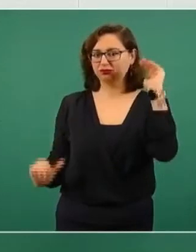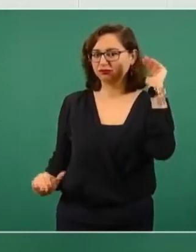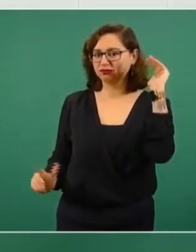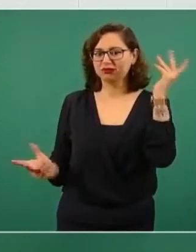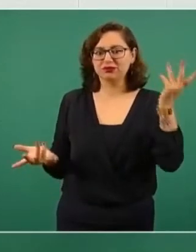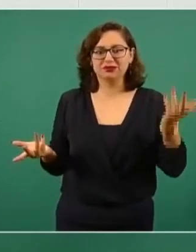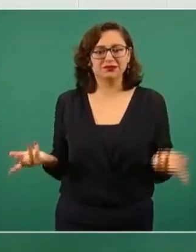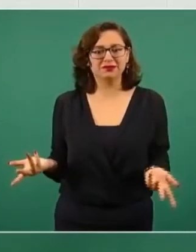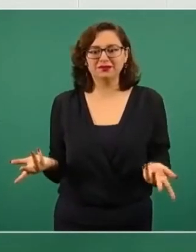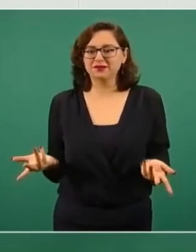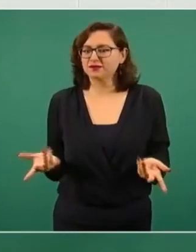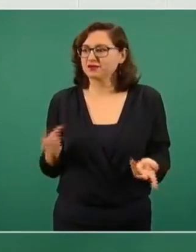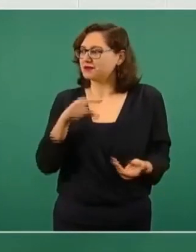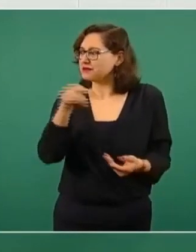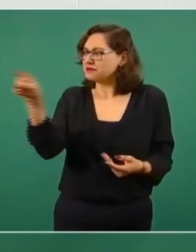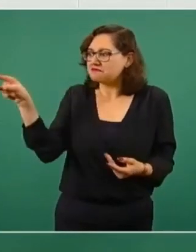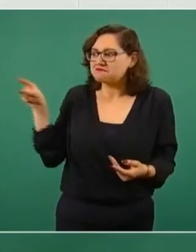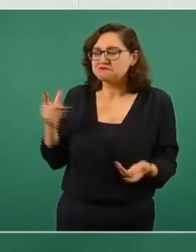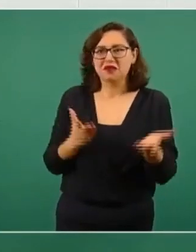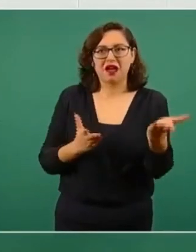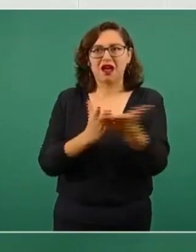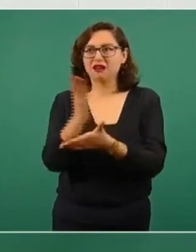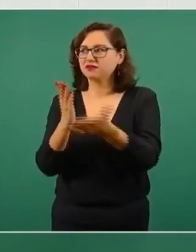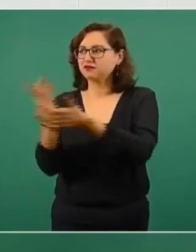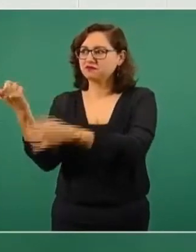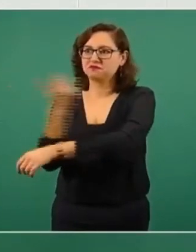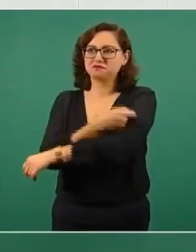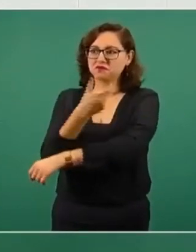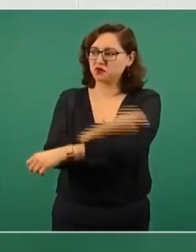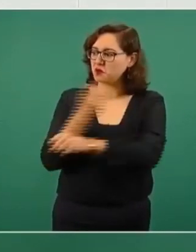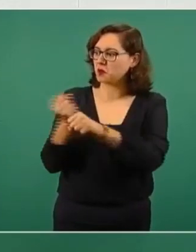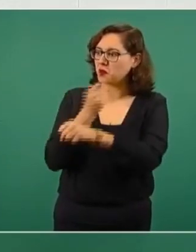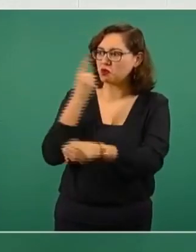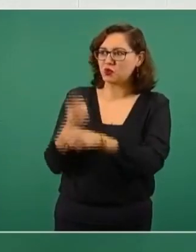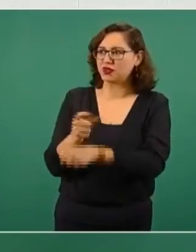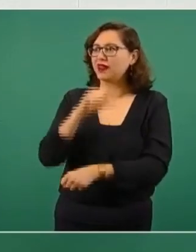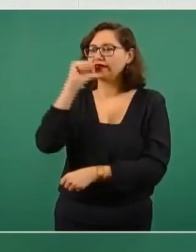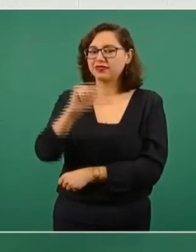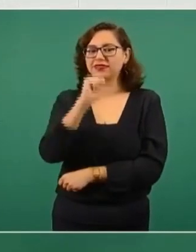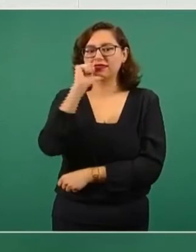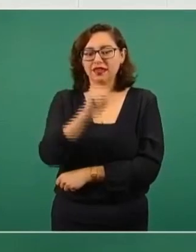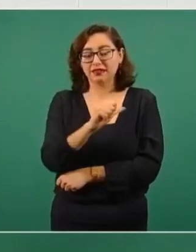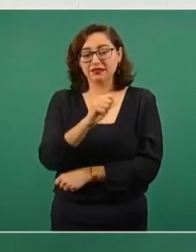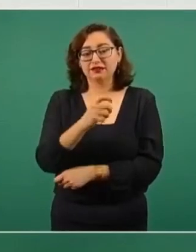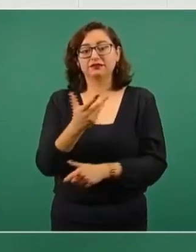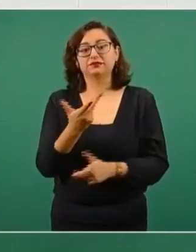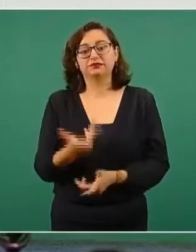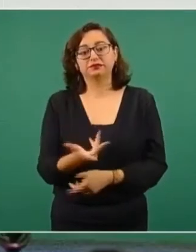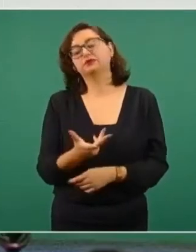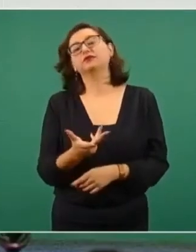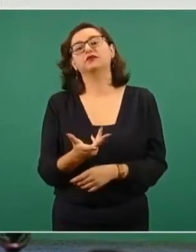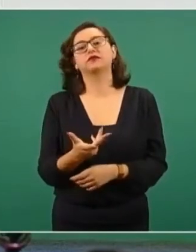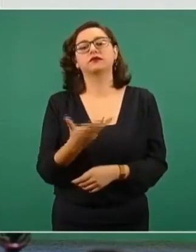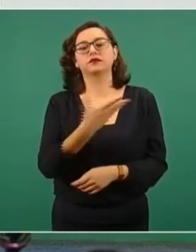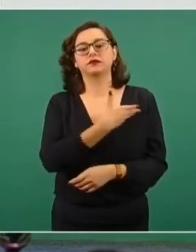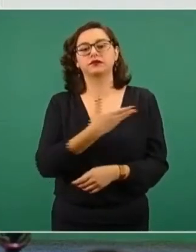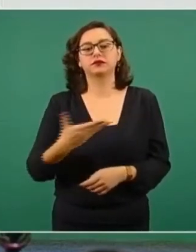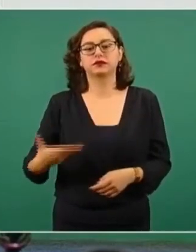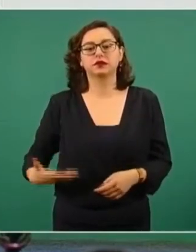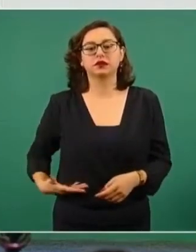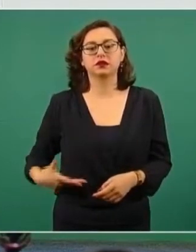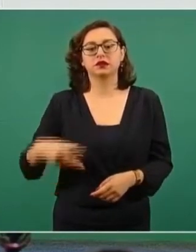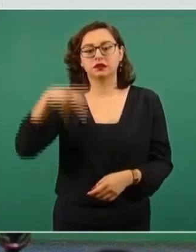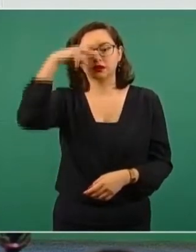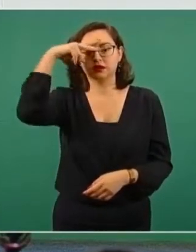en el acceso a las vacunas. Con la estrategia que ha encabezado el presidente de la República, México,